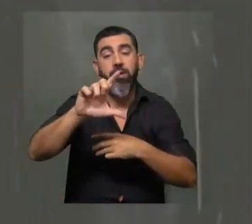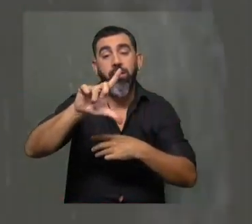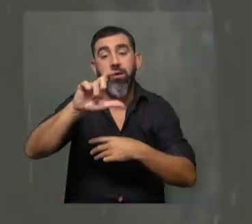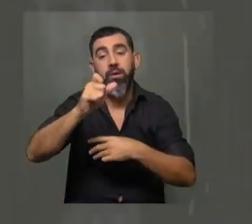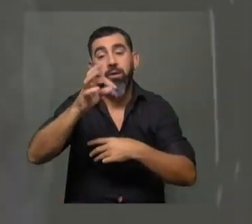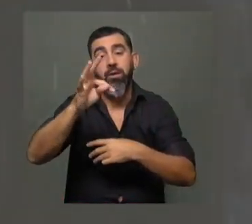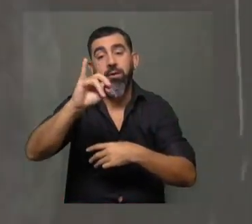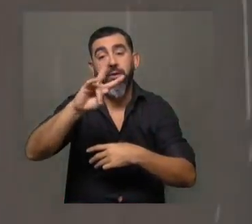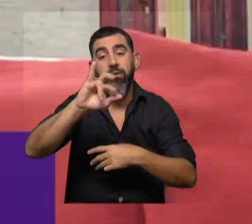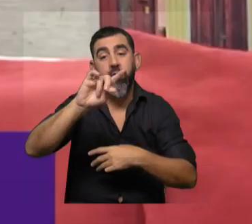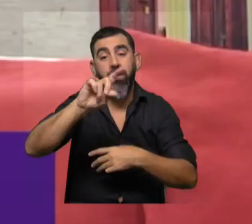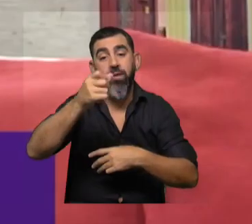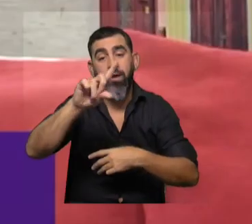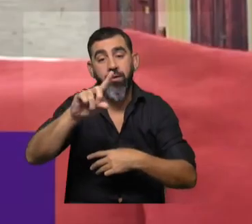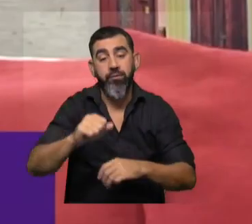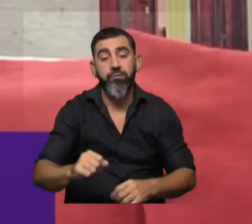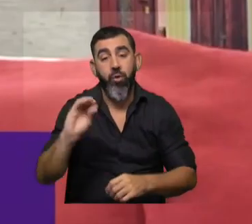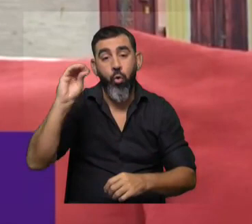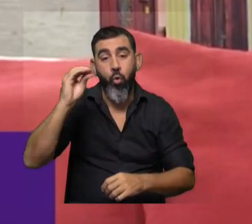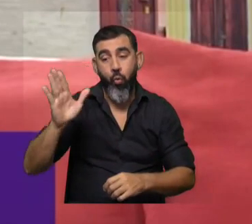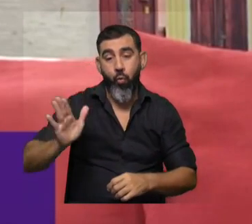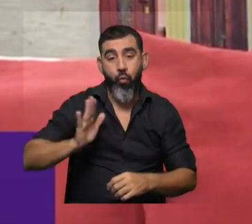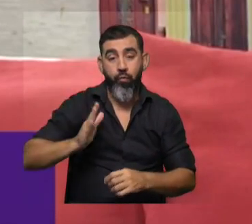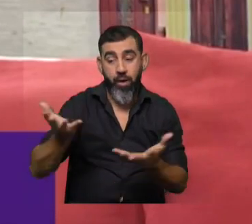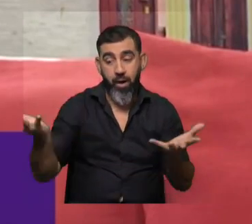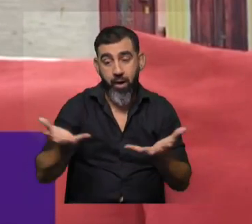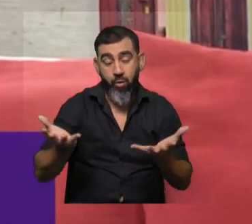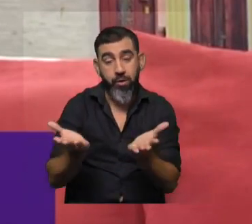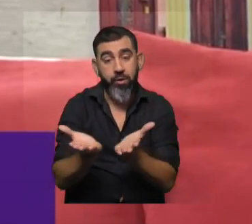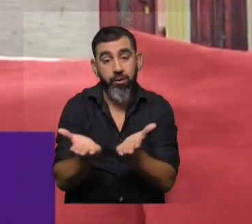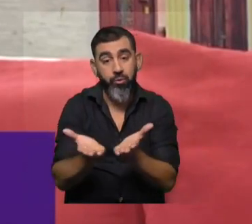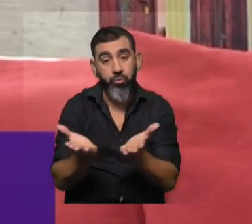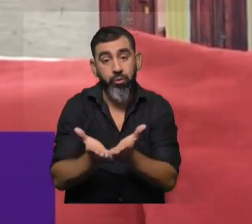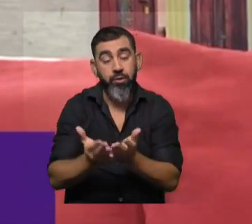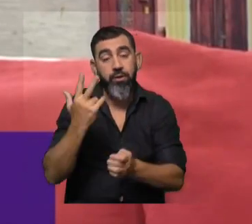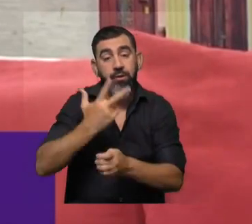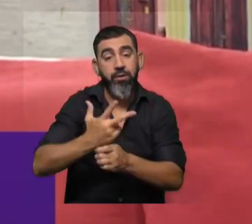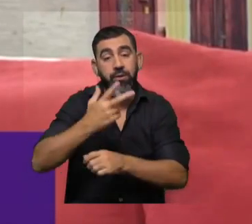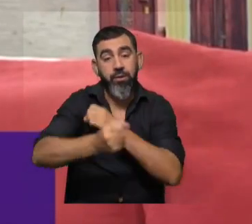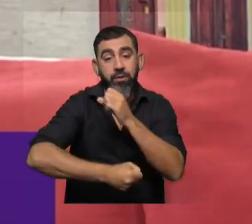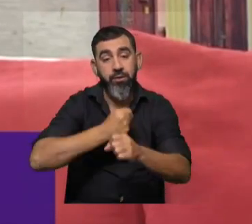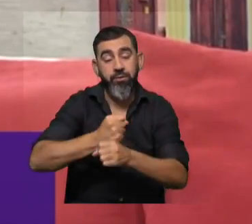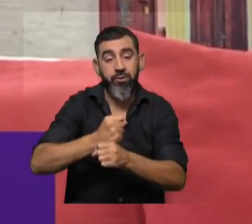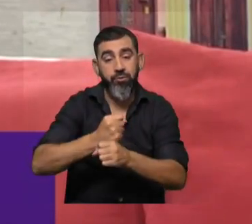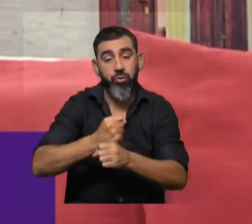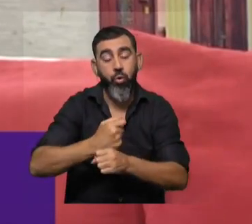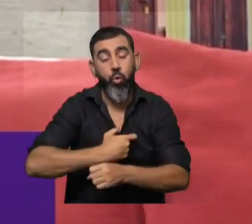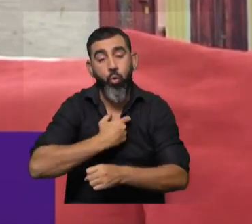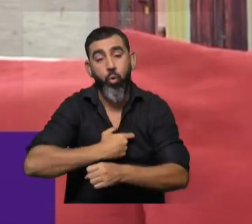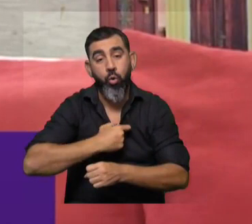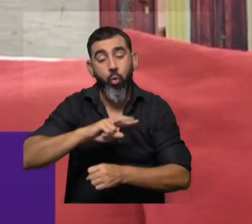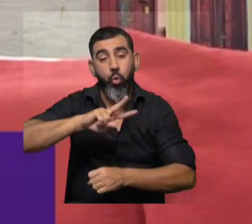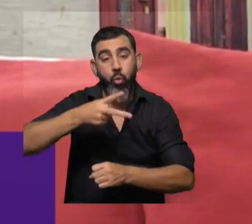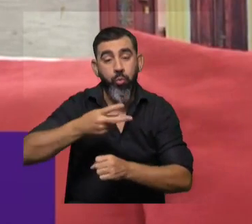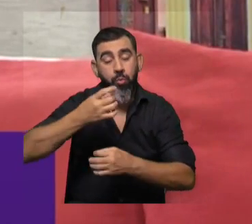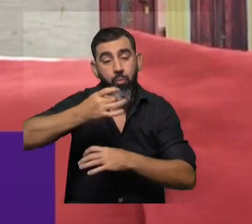Albert Einstein. La joven uruguaya actualmente es estudiante de tercer año en el Oberlin College, con doble